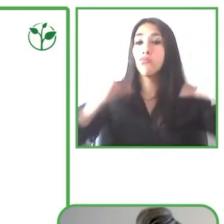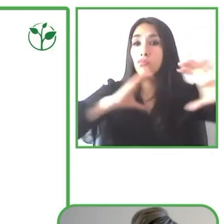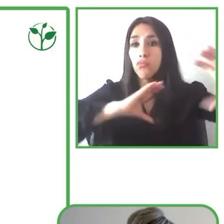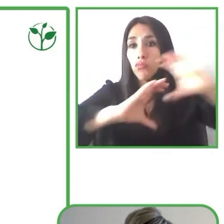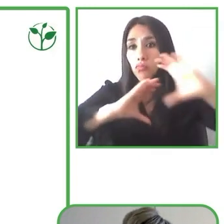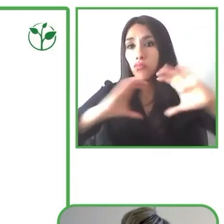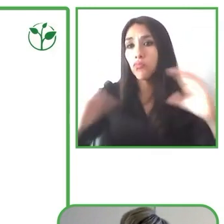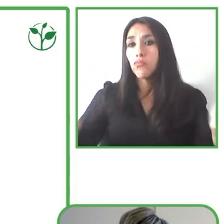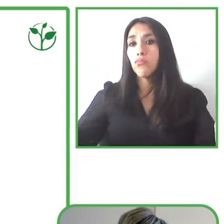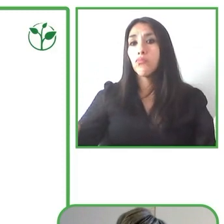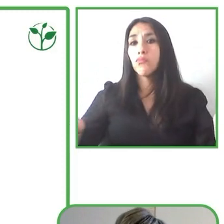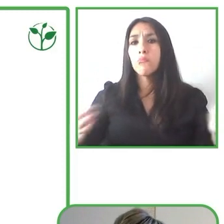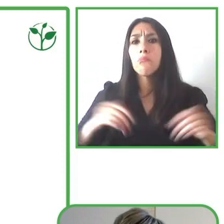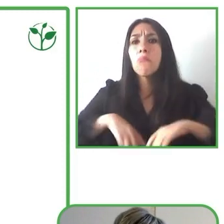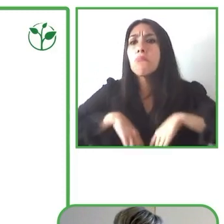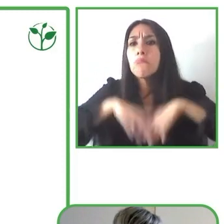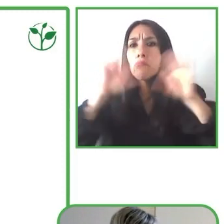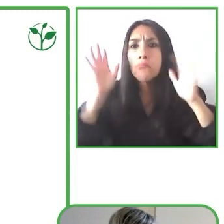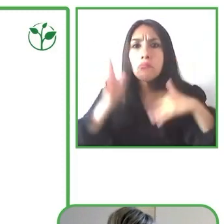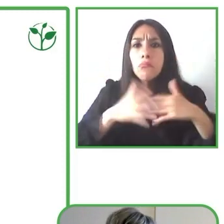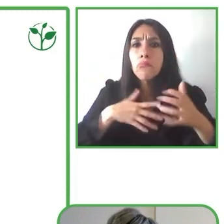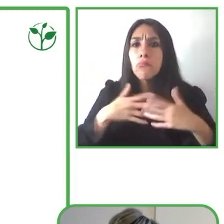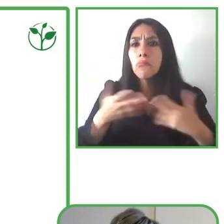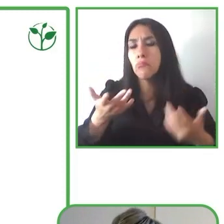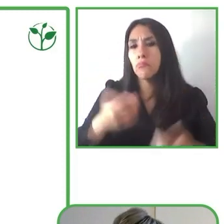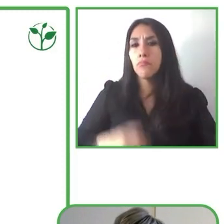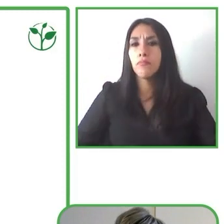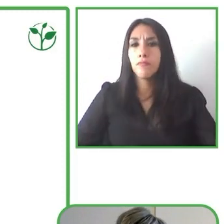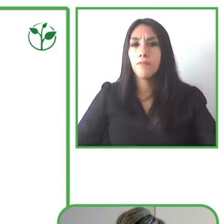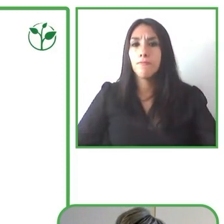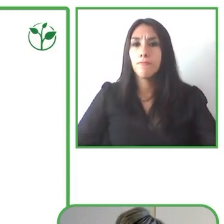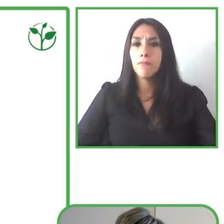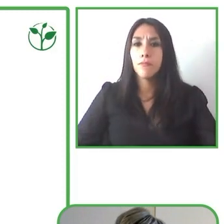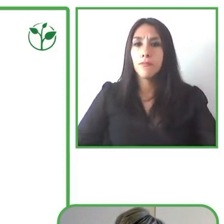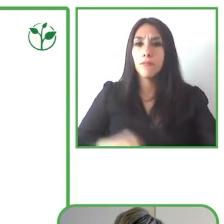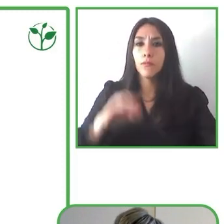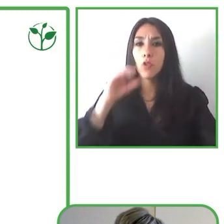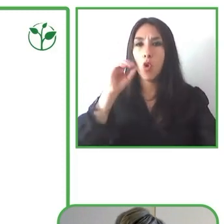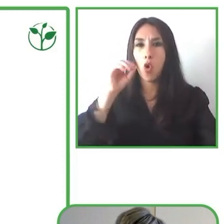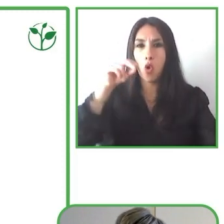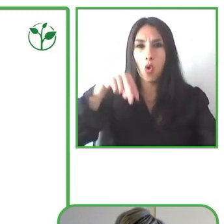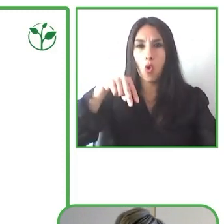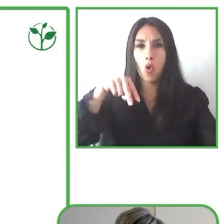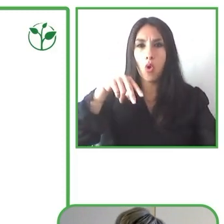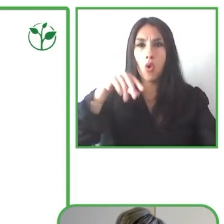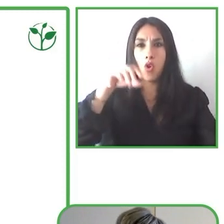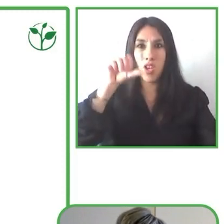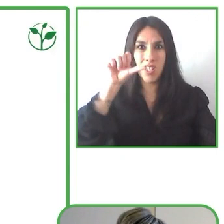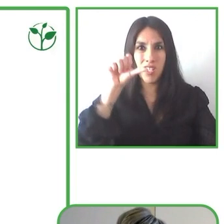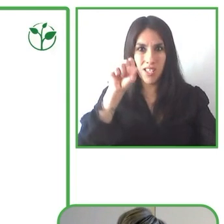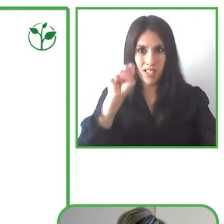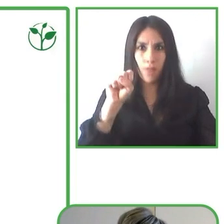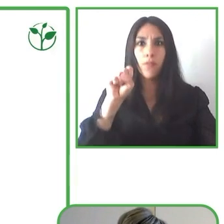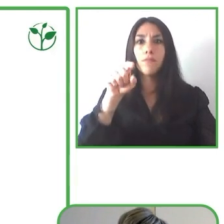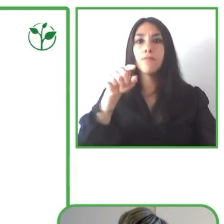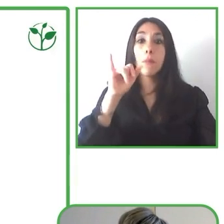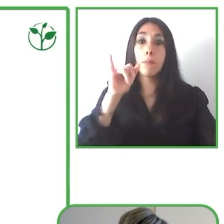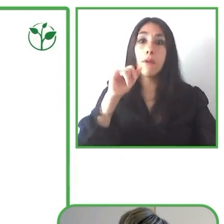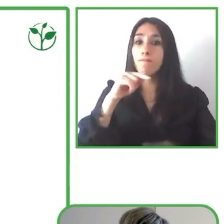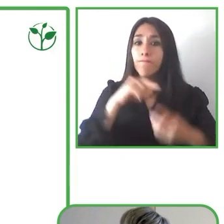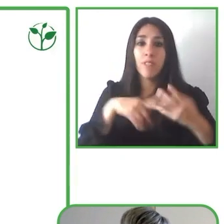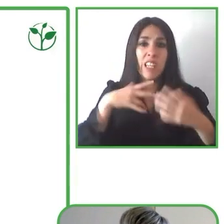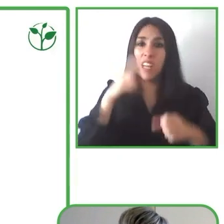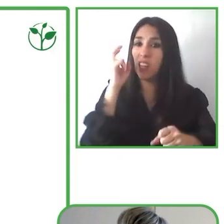Organización Mundial de la Salud. Por consecuencia, las personas con discapacidad